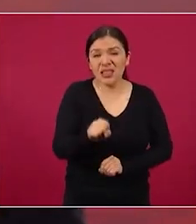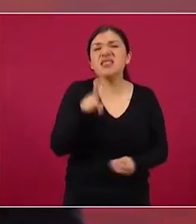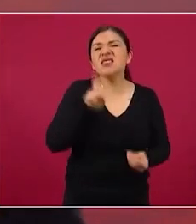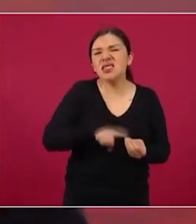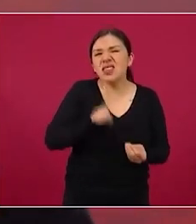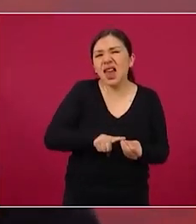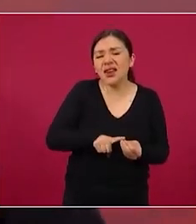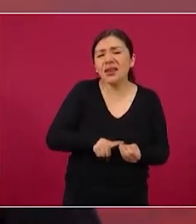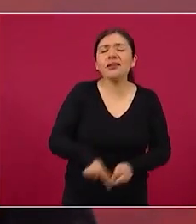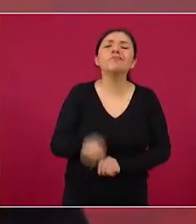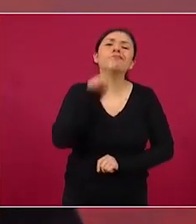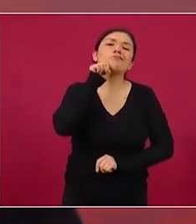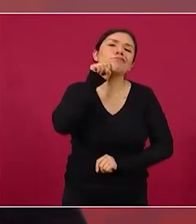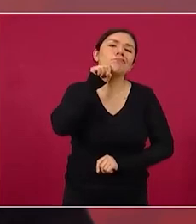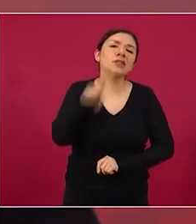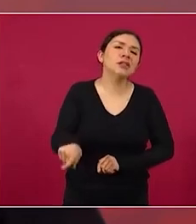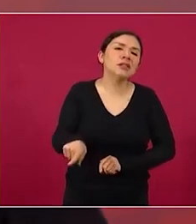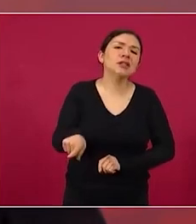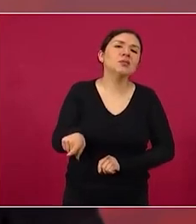eran los mismos